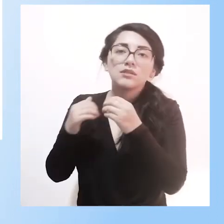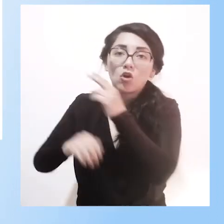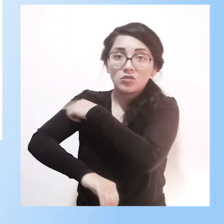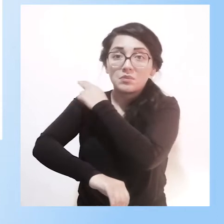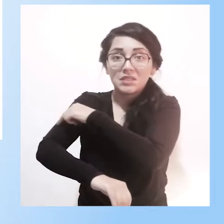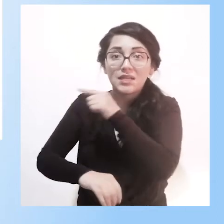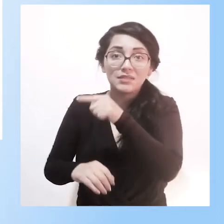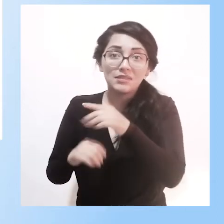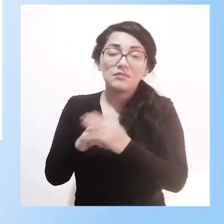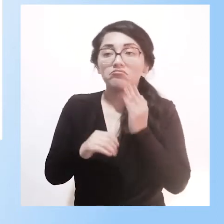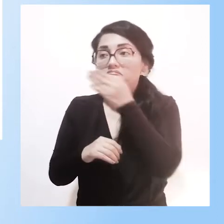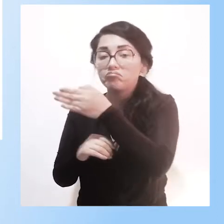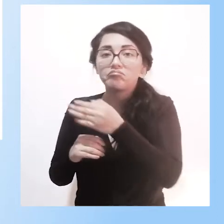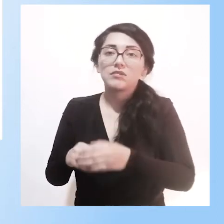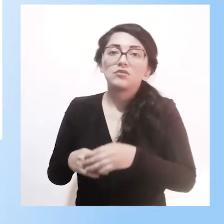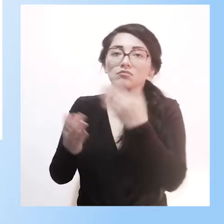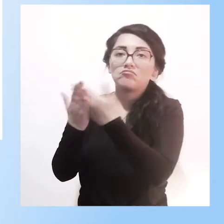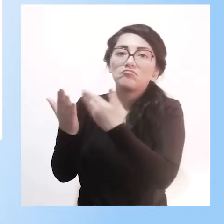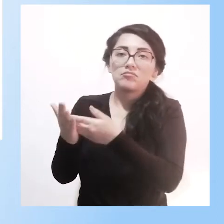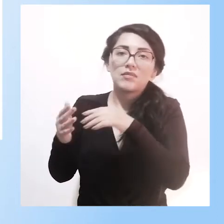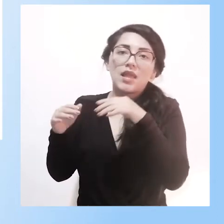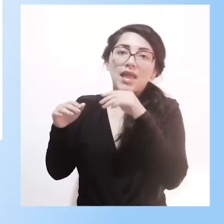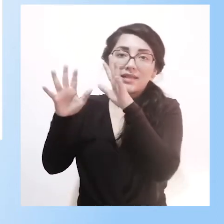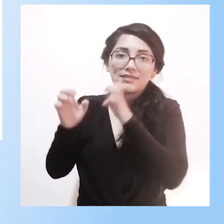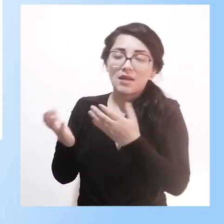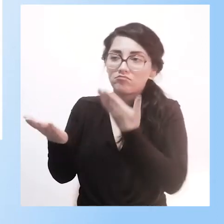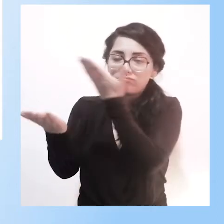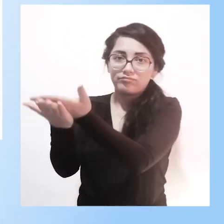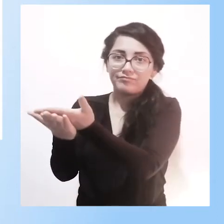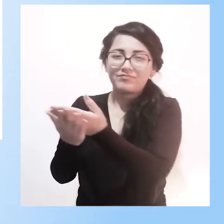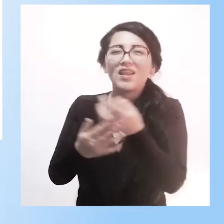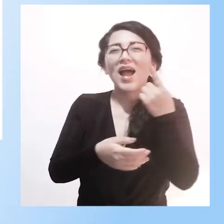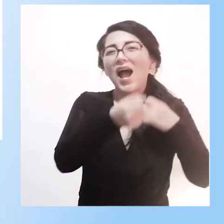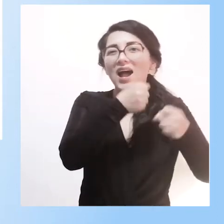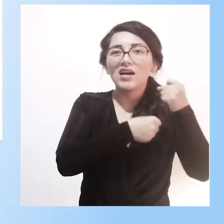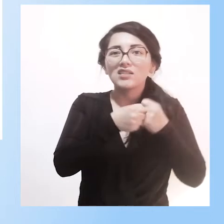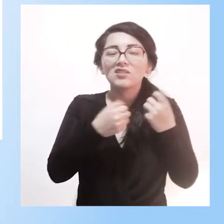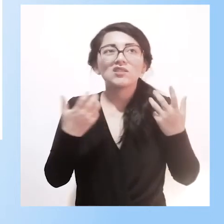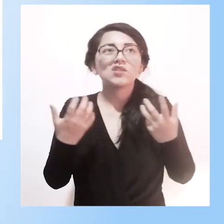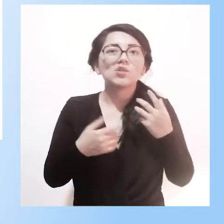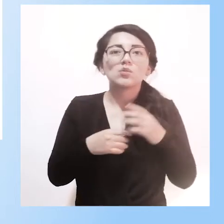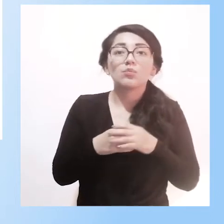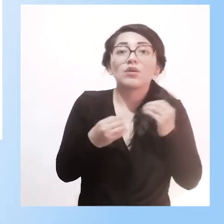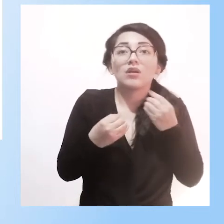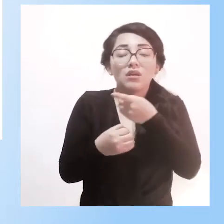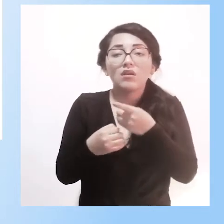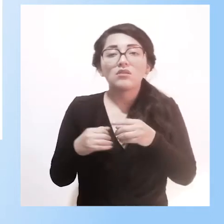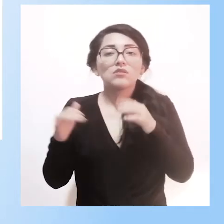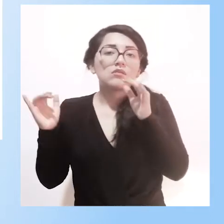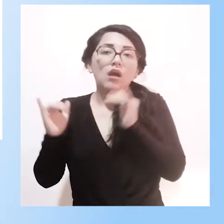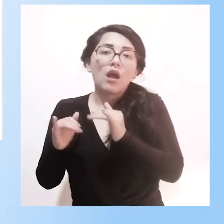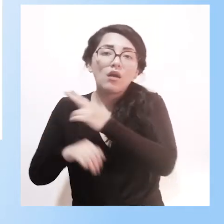requieren. Por lo tanto, en años anteriores, ¿qué es lo que pasaba? No podían gozar de su derecho de culminar su proceso